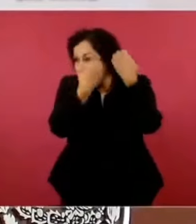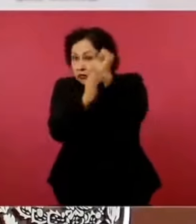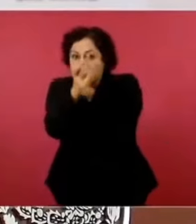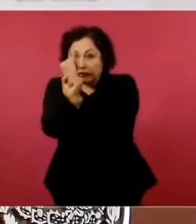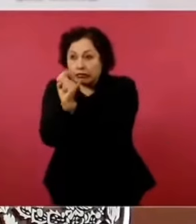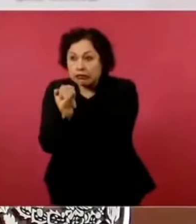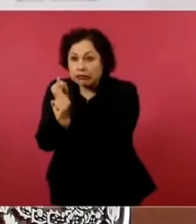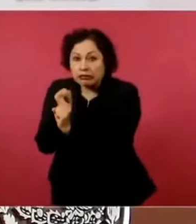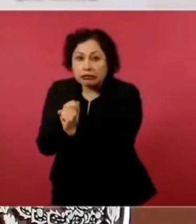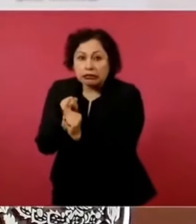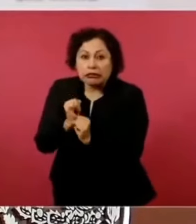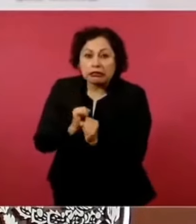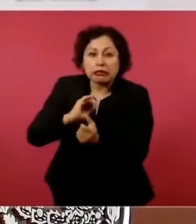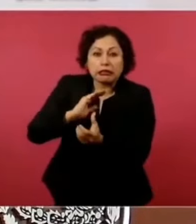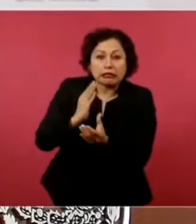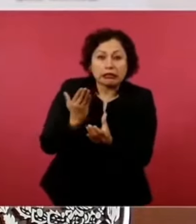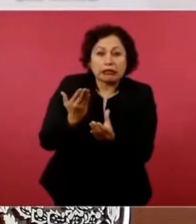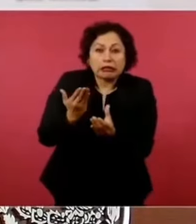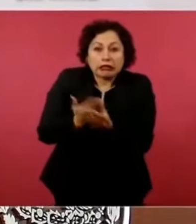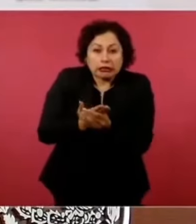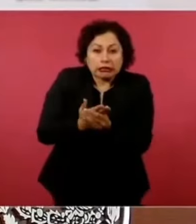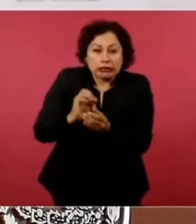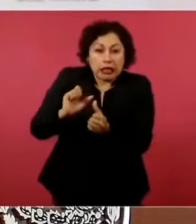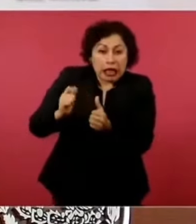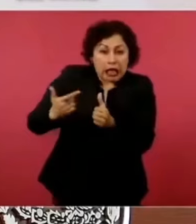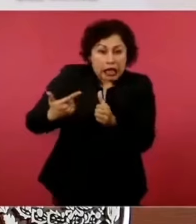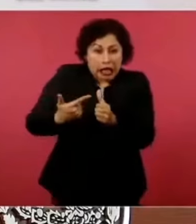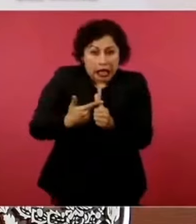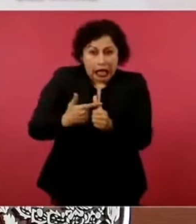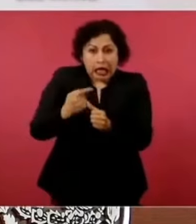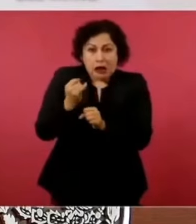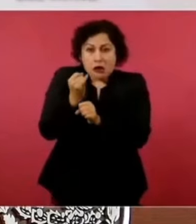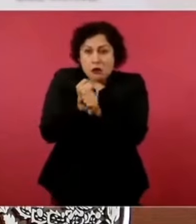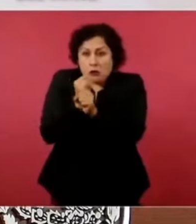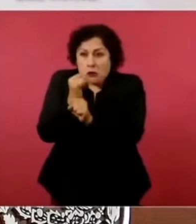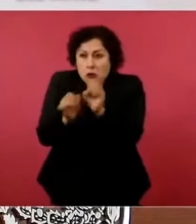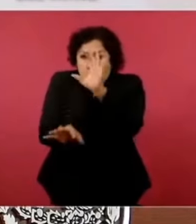archivo en relación con lo que dicen, expresan